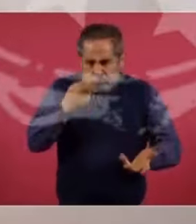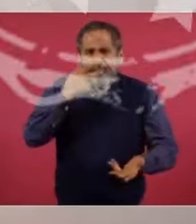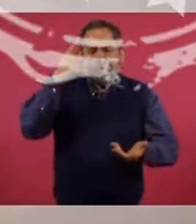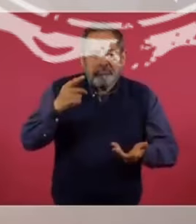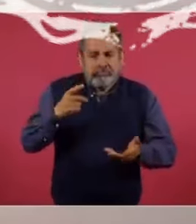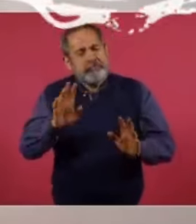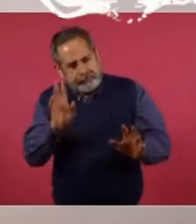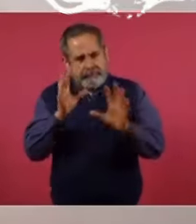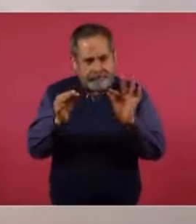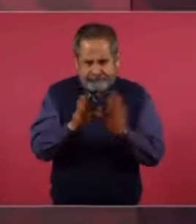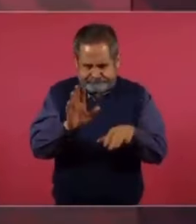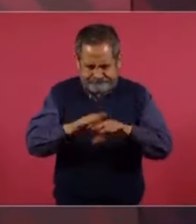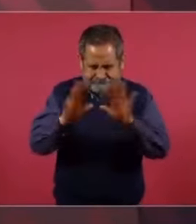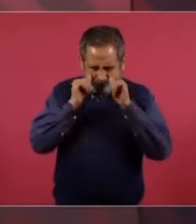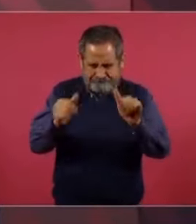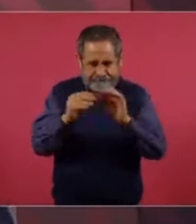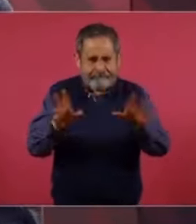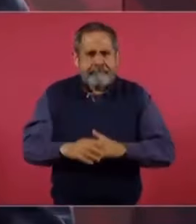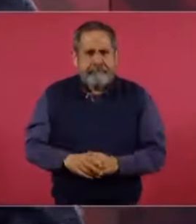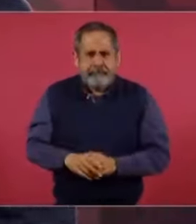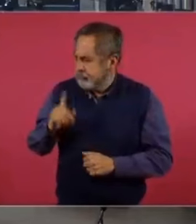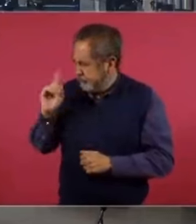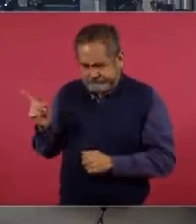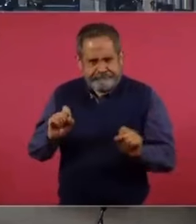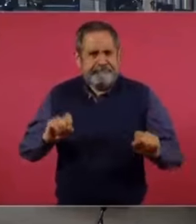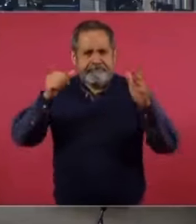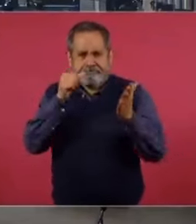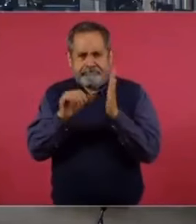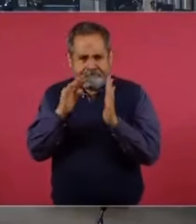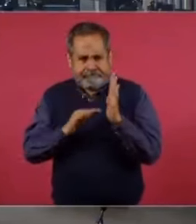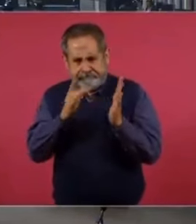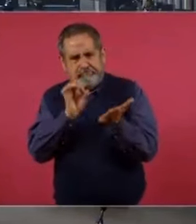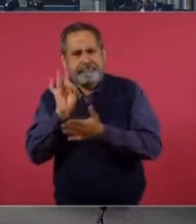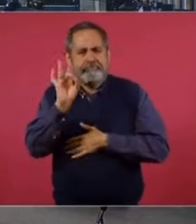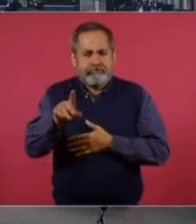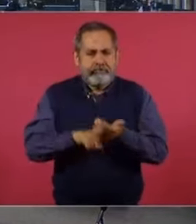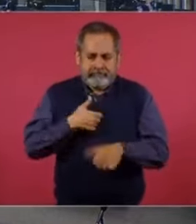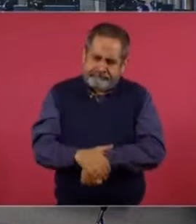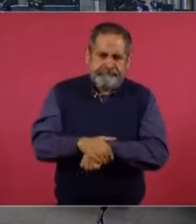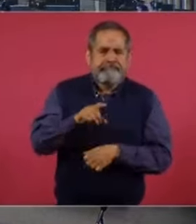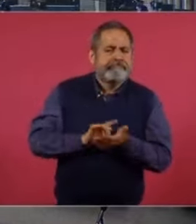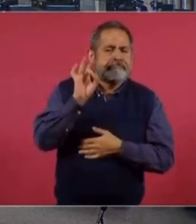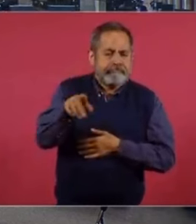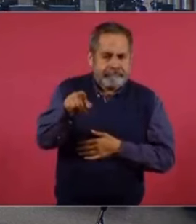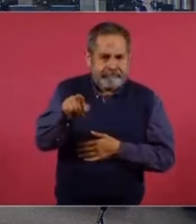Pero vamos a ubicarnos mejor, ¿no? ¿Por qué no pones la carta que le envío a mi amigo?